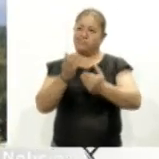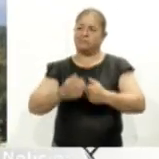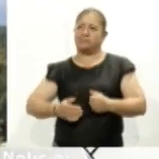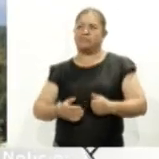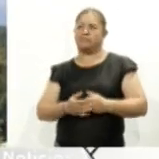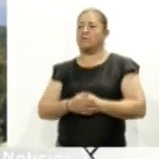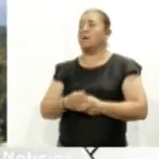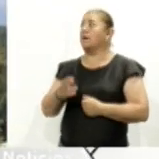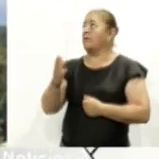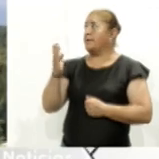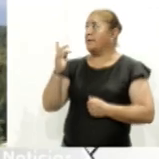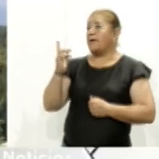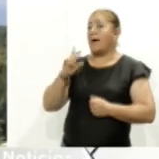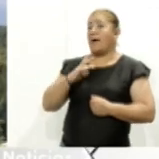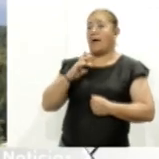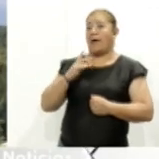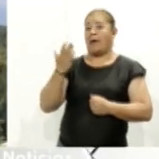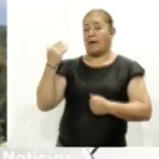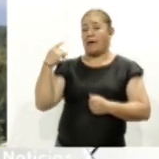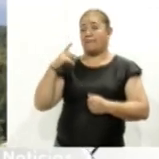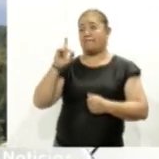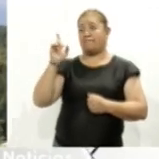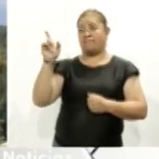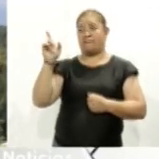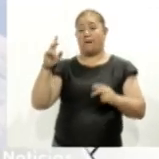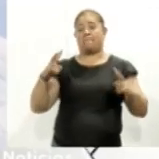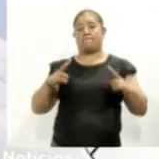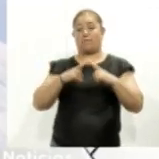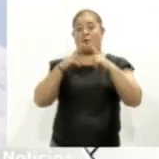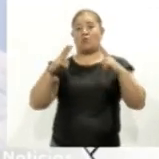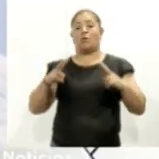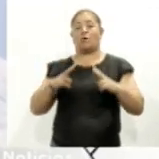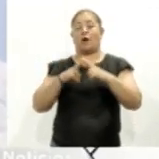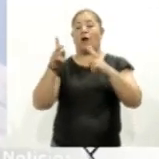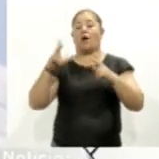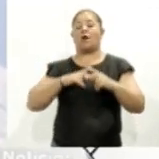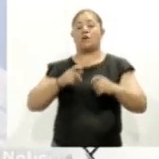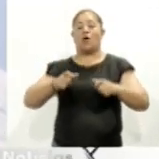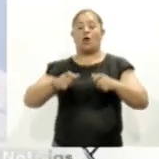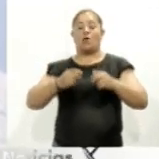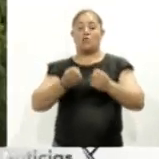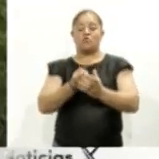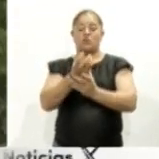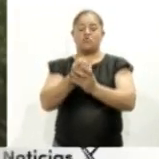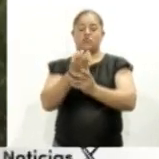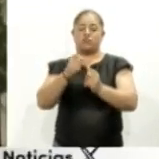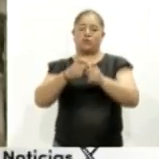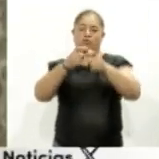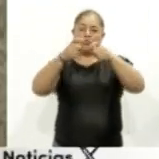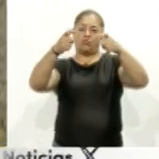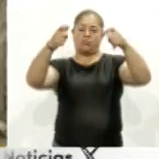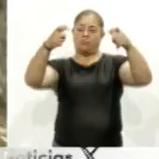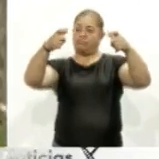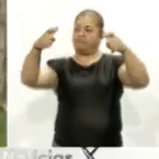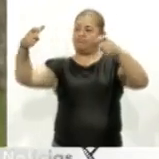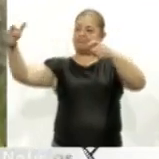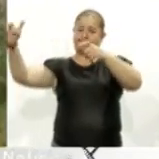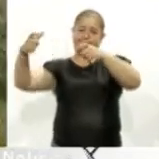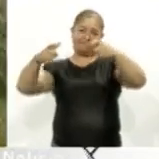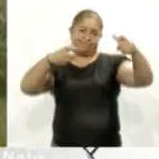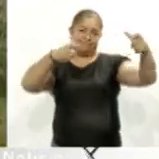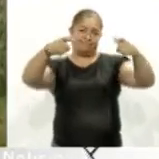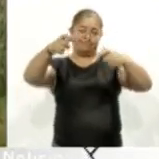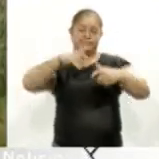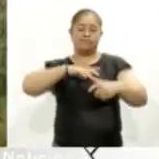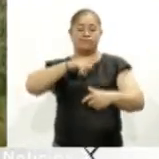Ante la actividad registrada los últimos días del volcán Popocatépetl, es importante que las siete rutas de evacuación y los 25 refugios temporales